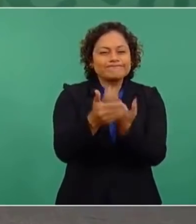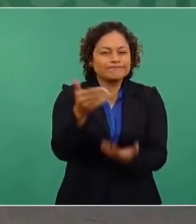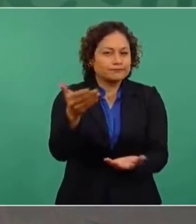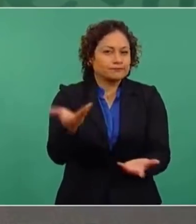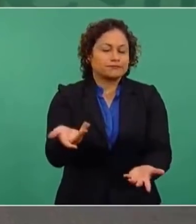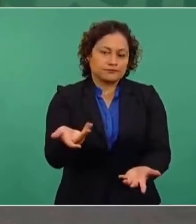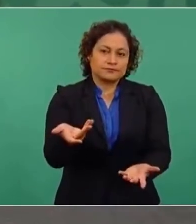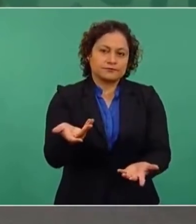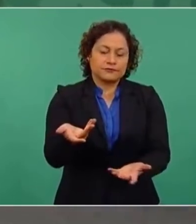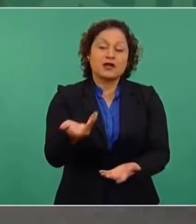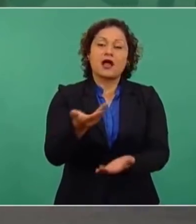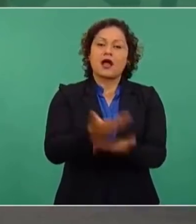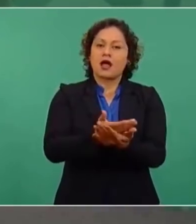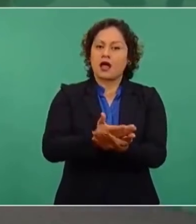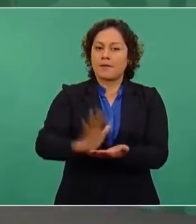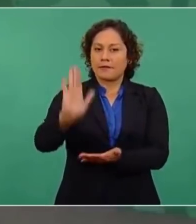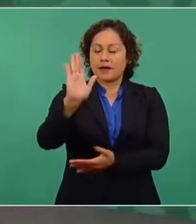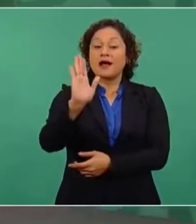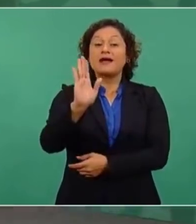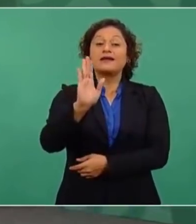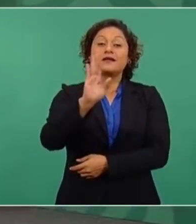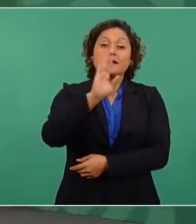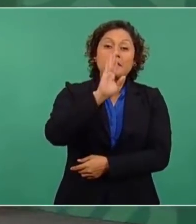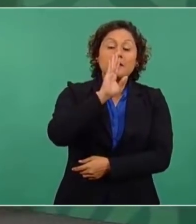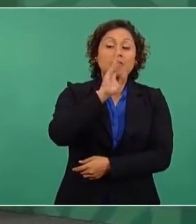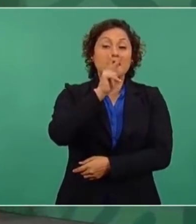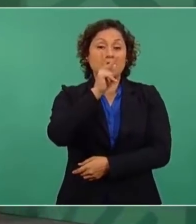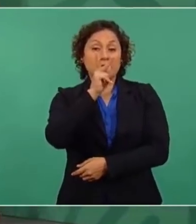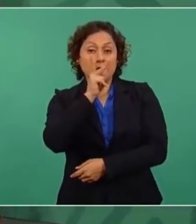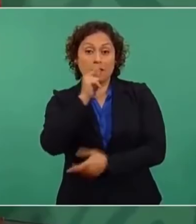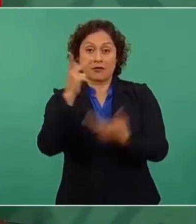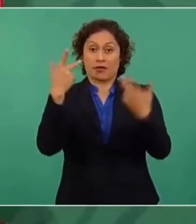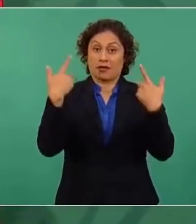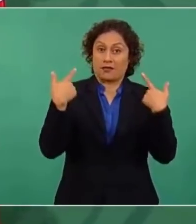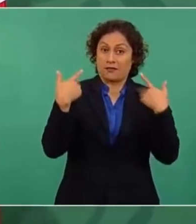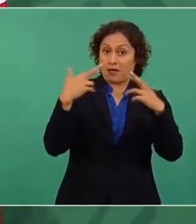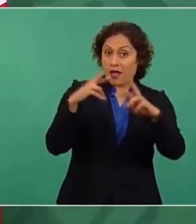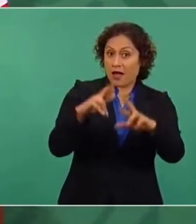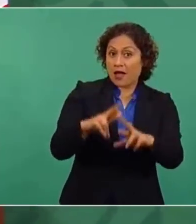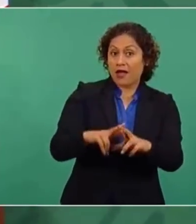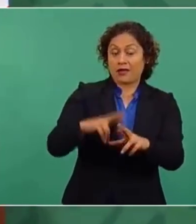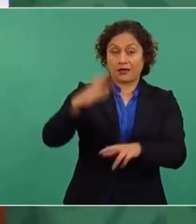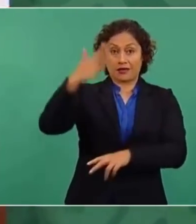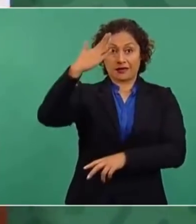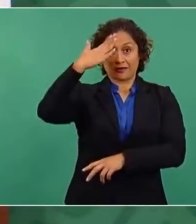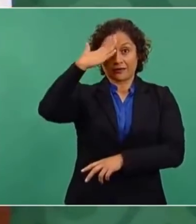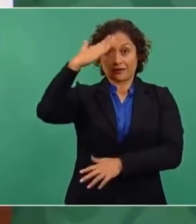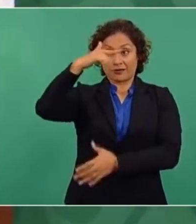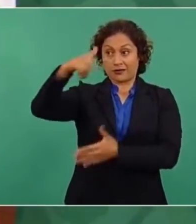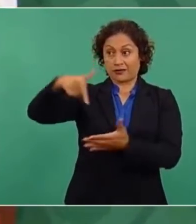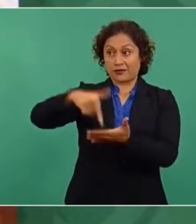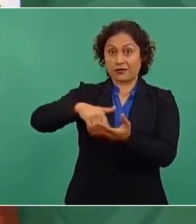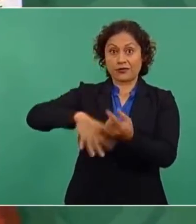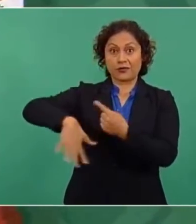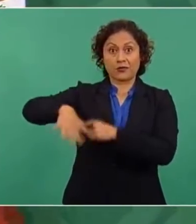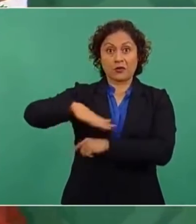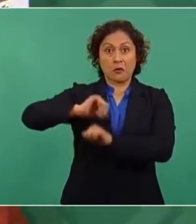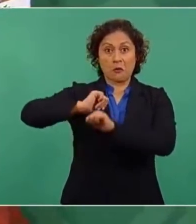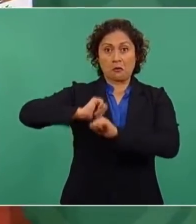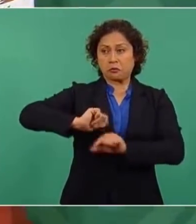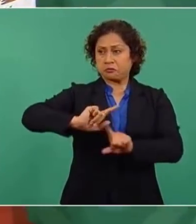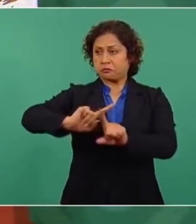maestros, madres, padres de familia, autoridades locales, se está